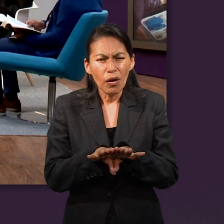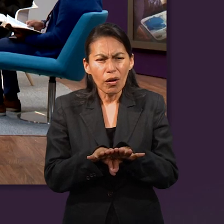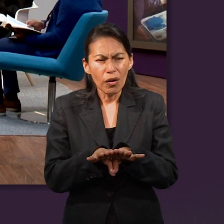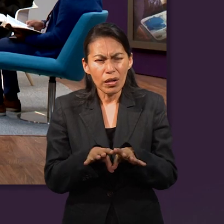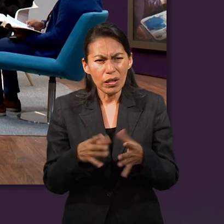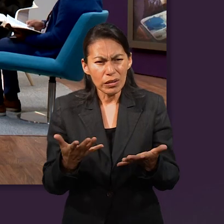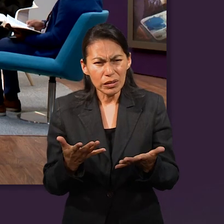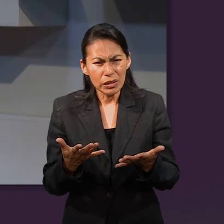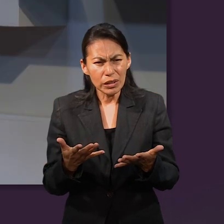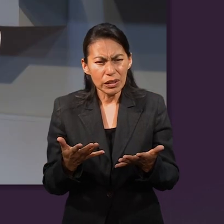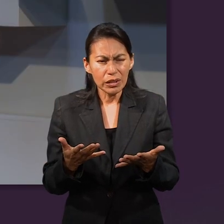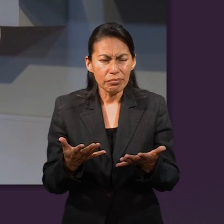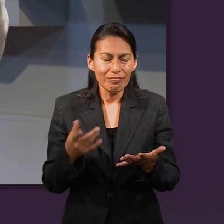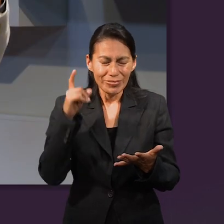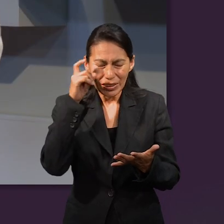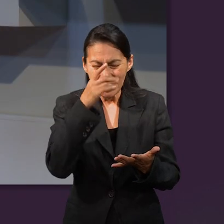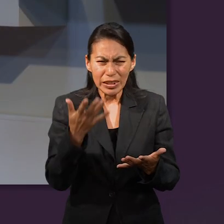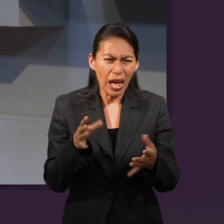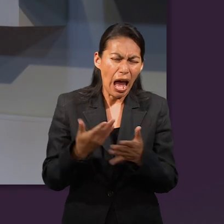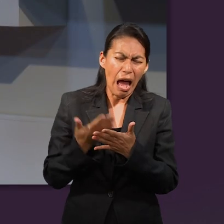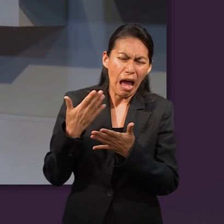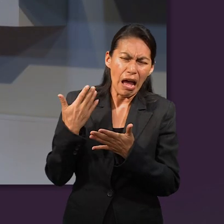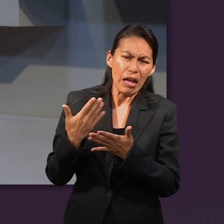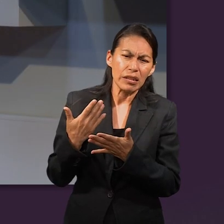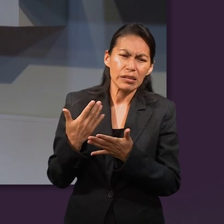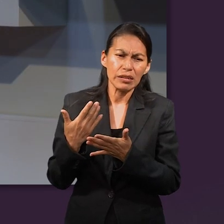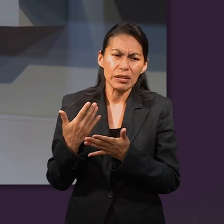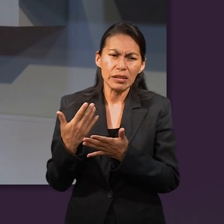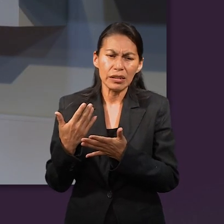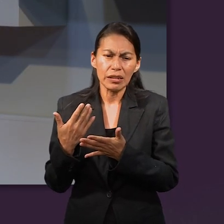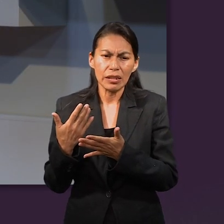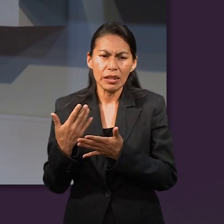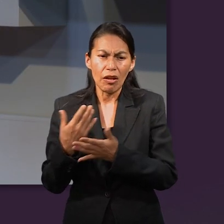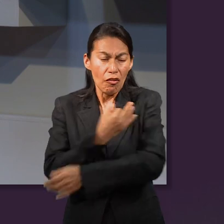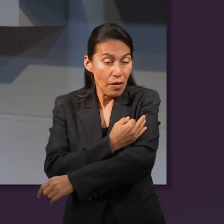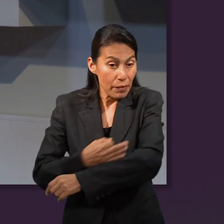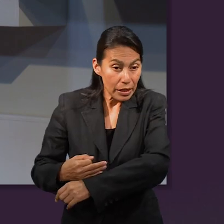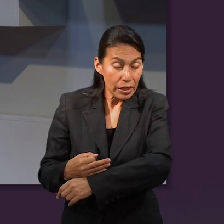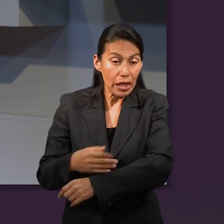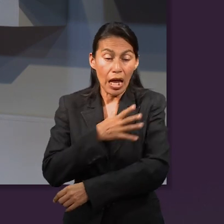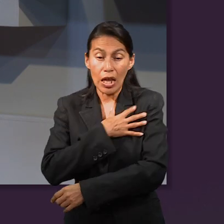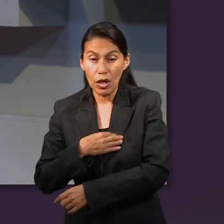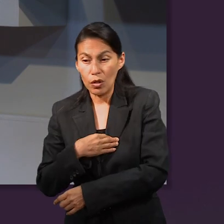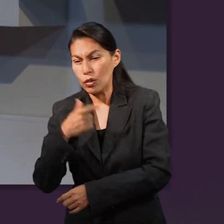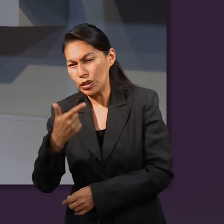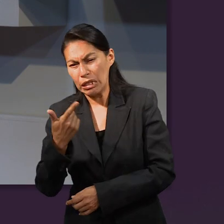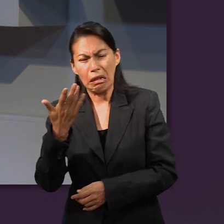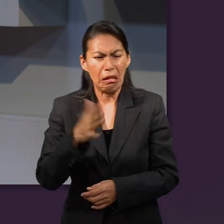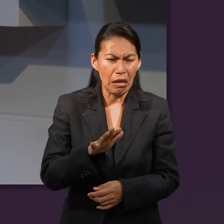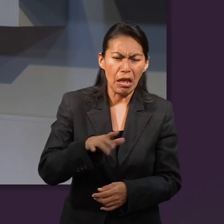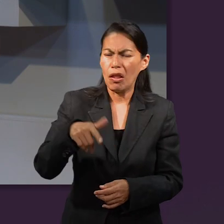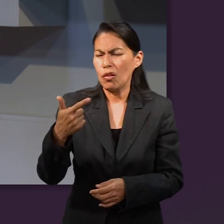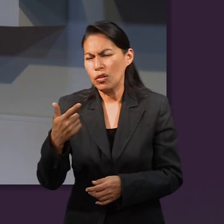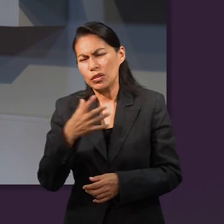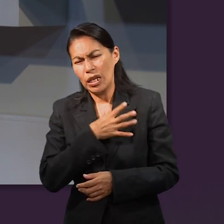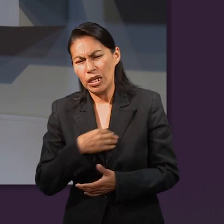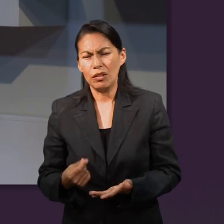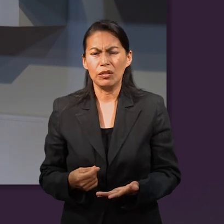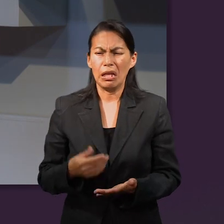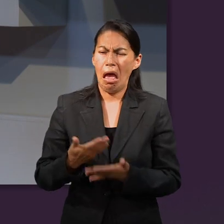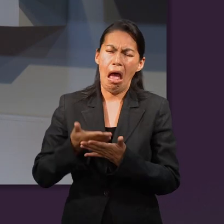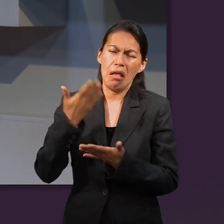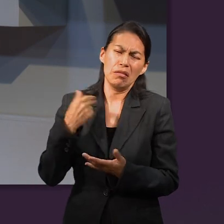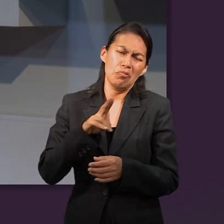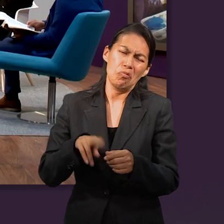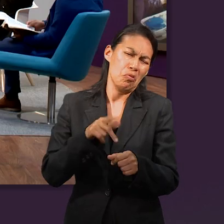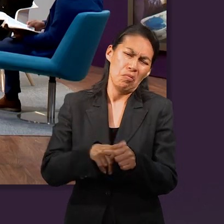De hecho, era importante también hasta hace poco tiempo en nuestra época, donde, no sé, familias que tuvieron siete hijos, diez